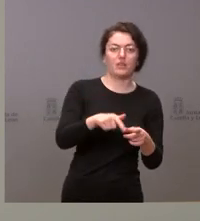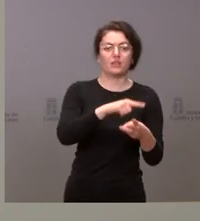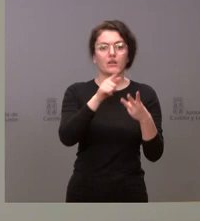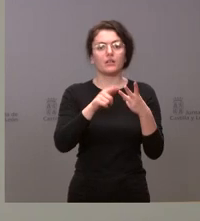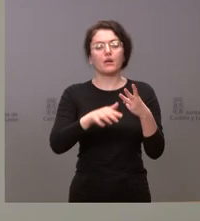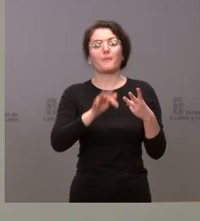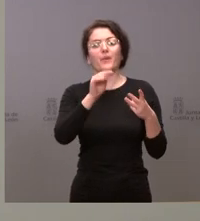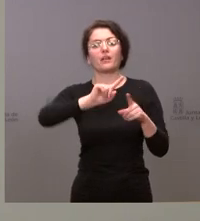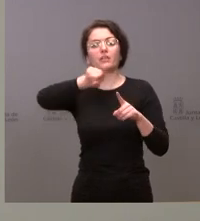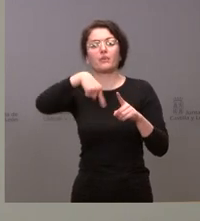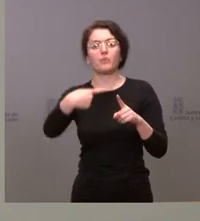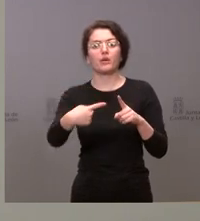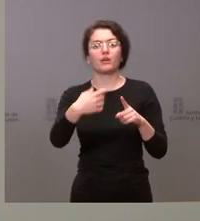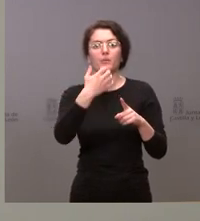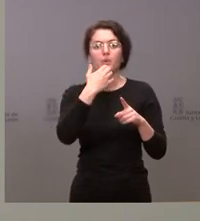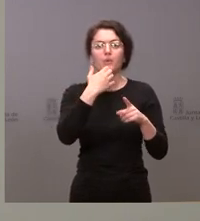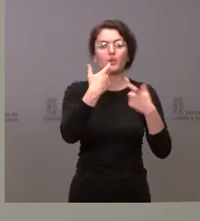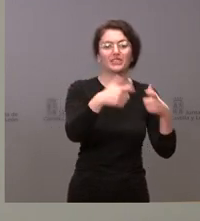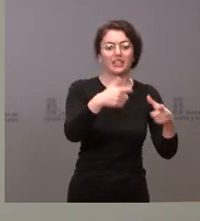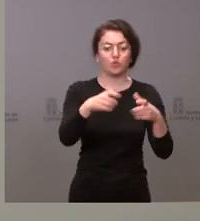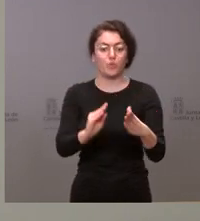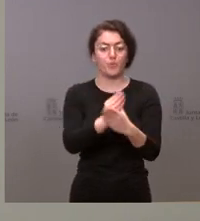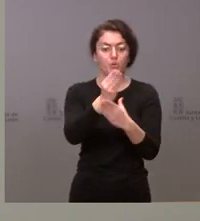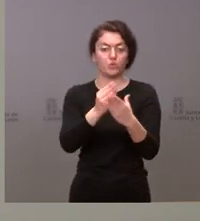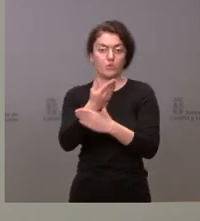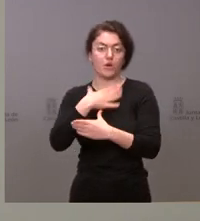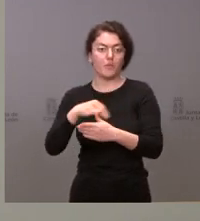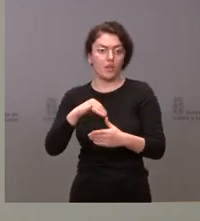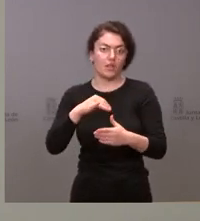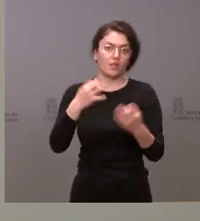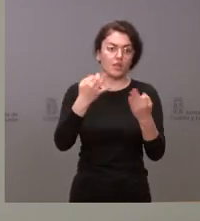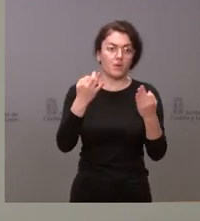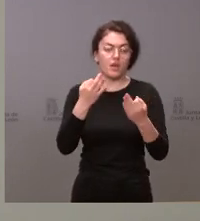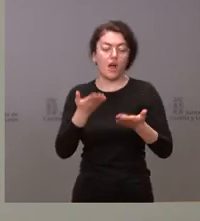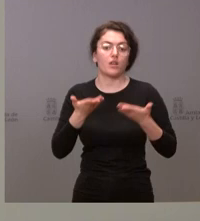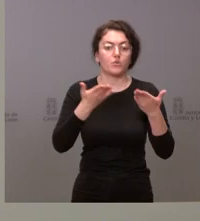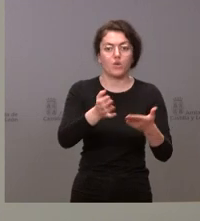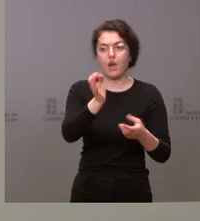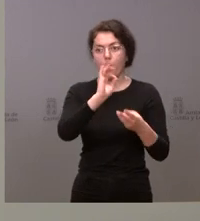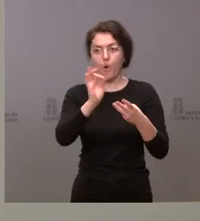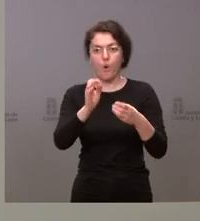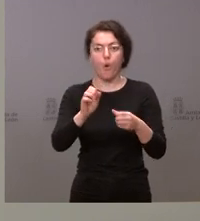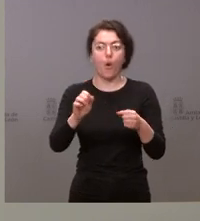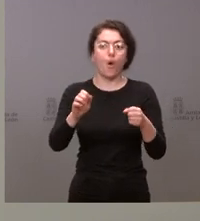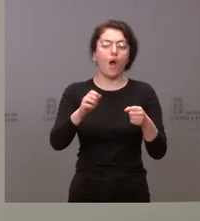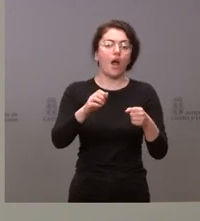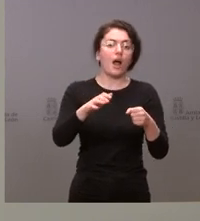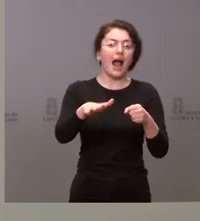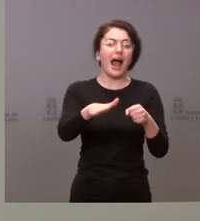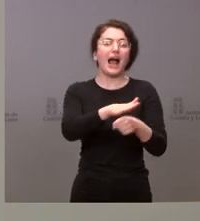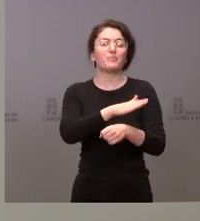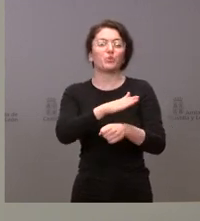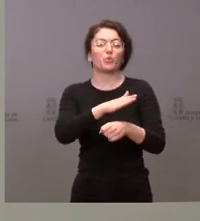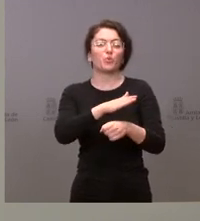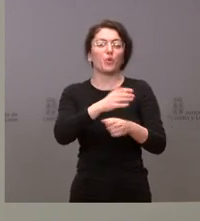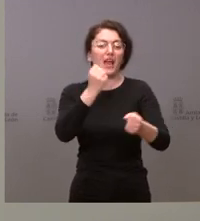tener en algunos sectores productivos a los que sea preciso ayudar, sectores productivos o el ámbito económico de familias incluso, como consecuencia del